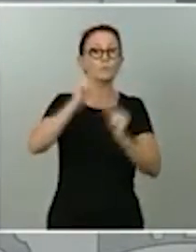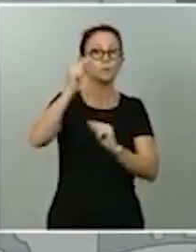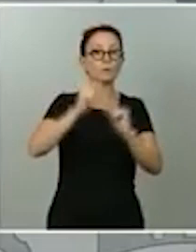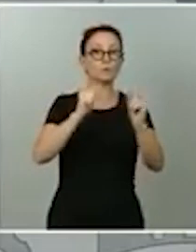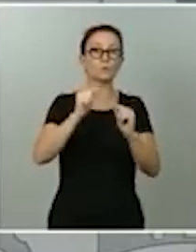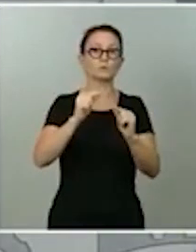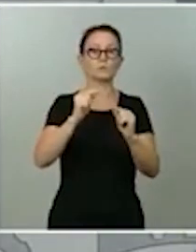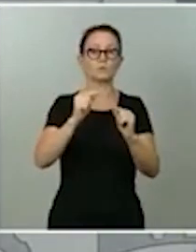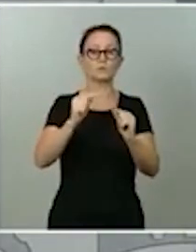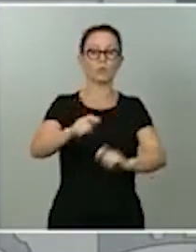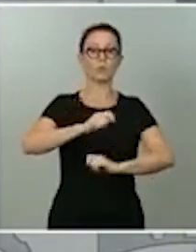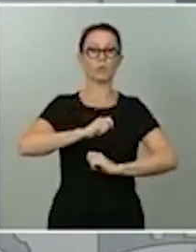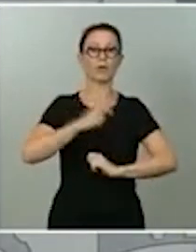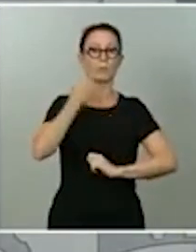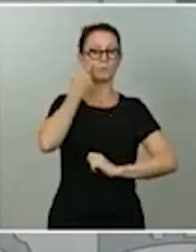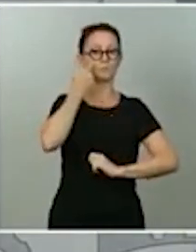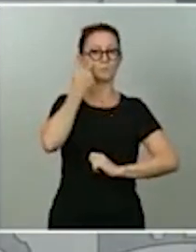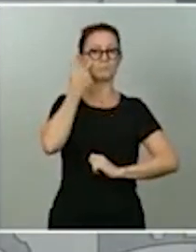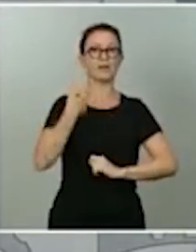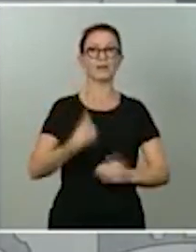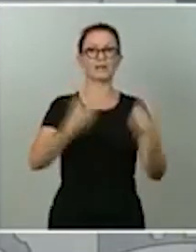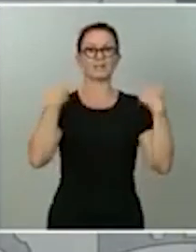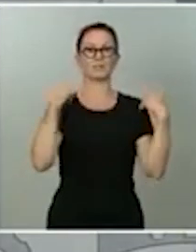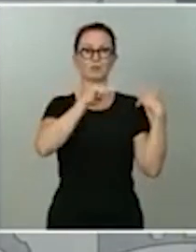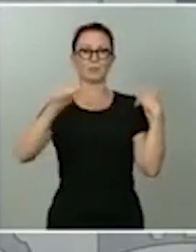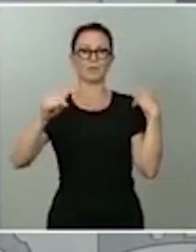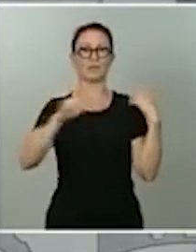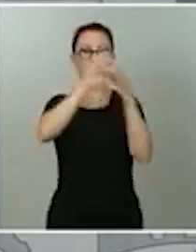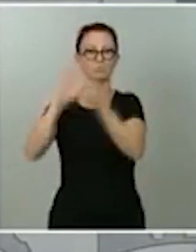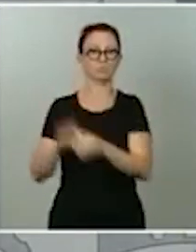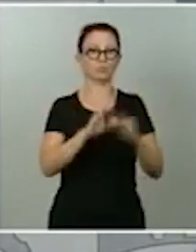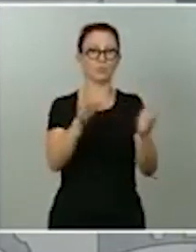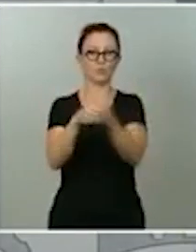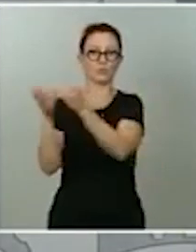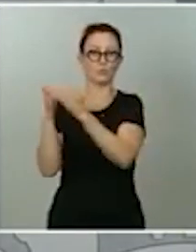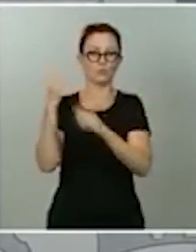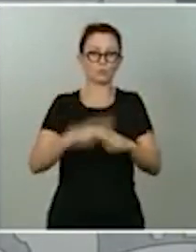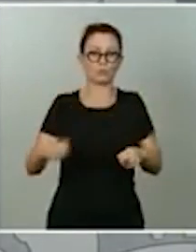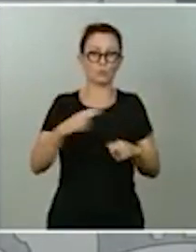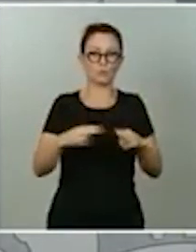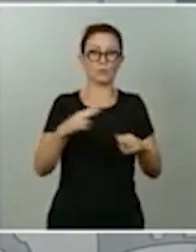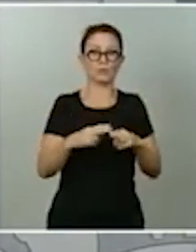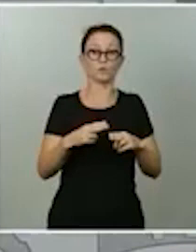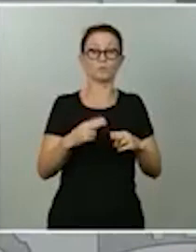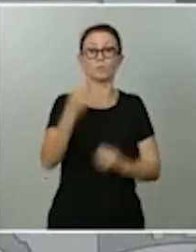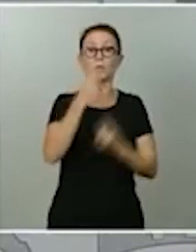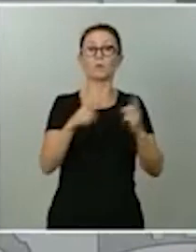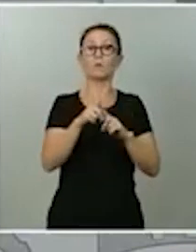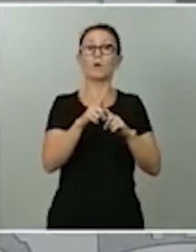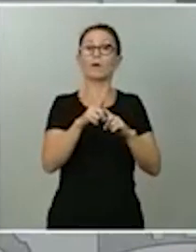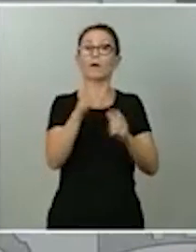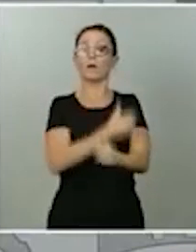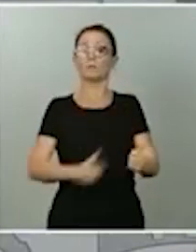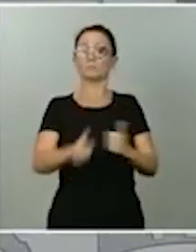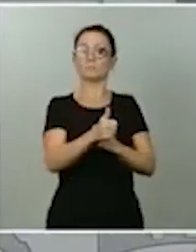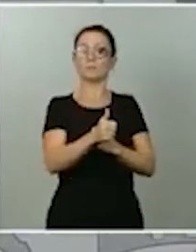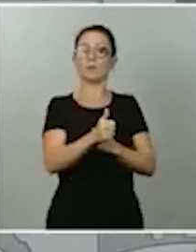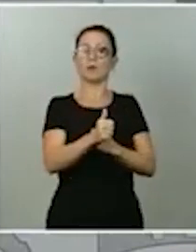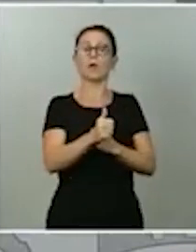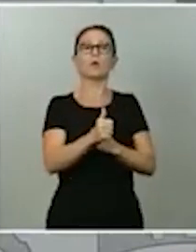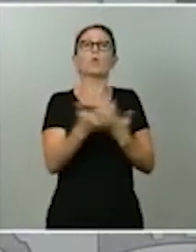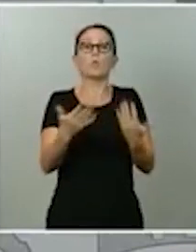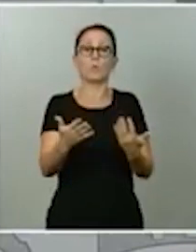pero también el sentido de Estado de todas las fuerzas políticas y de cuales anteponen los intereses generales a los intereses partidistas.